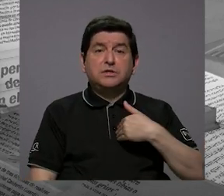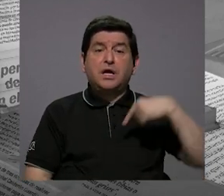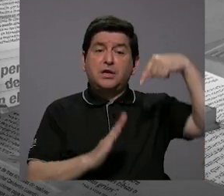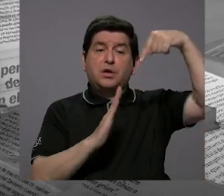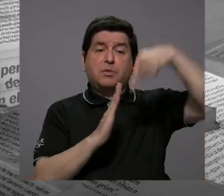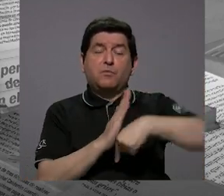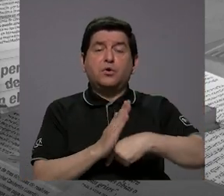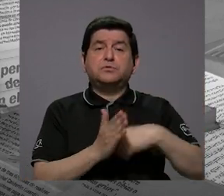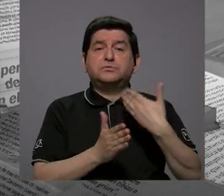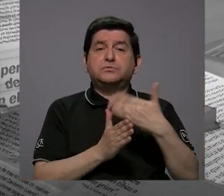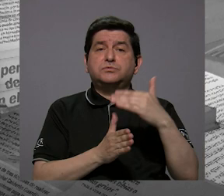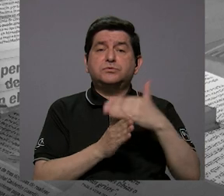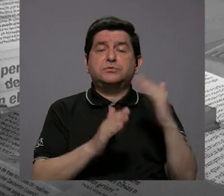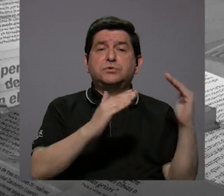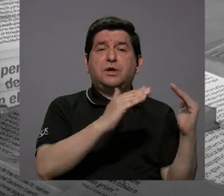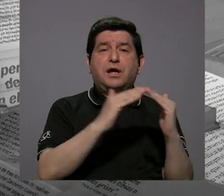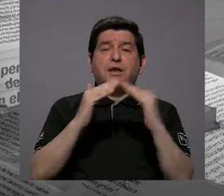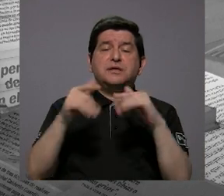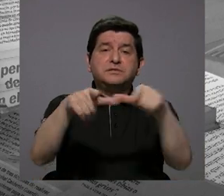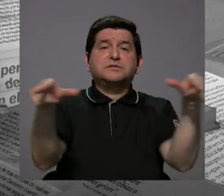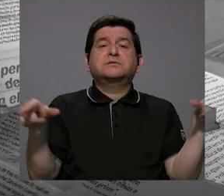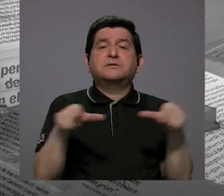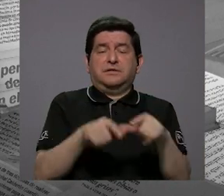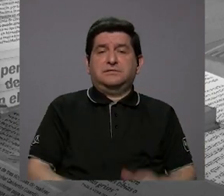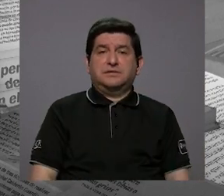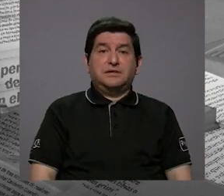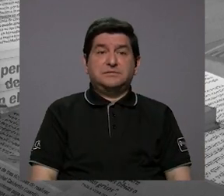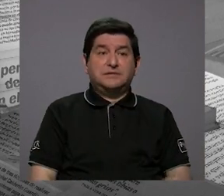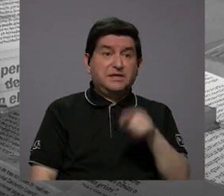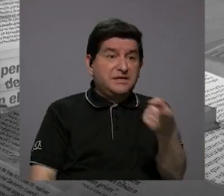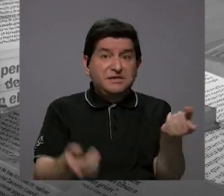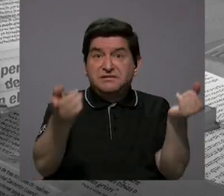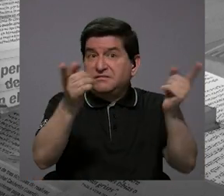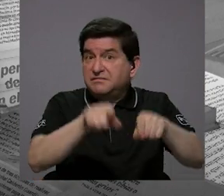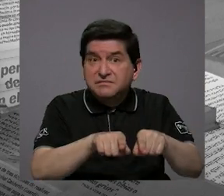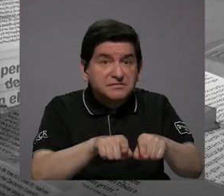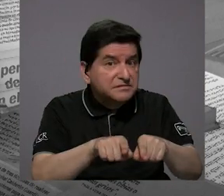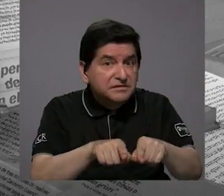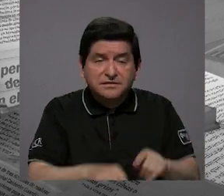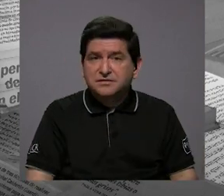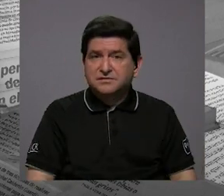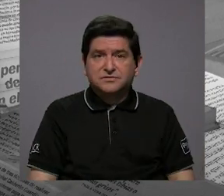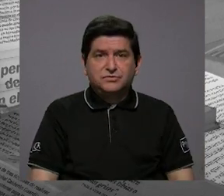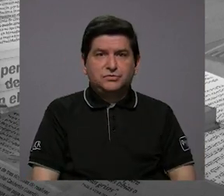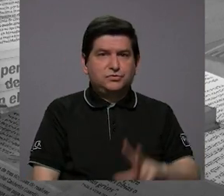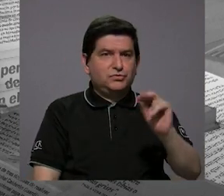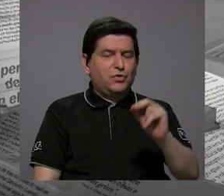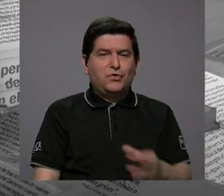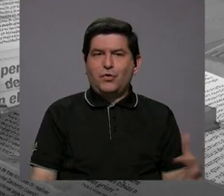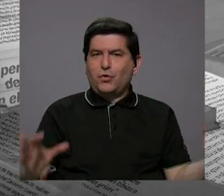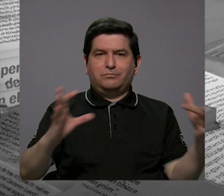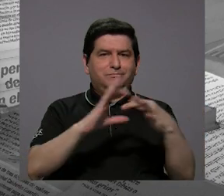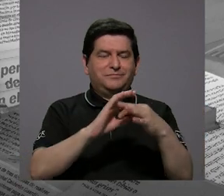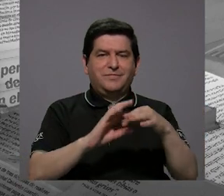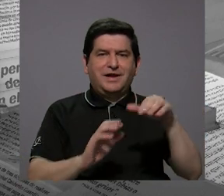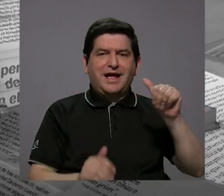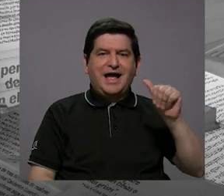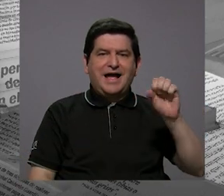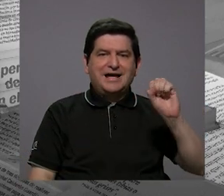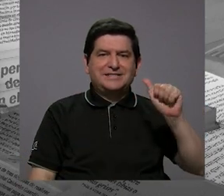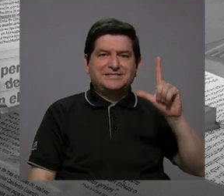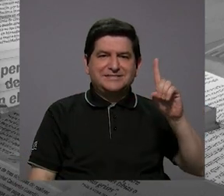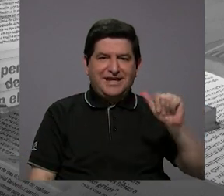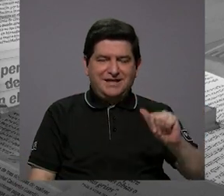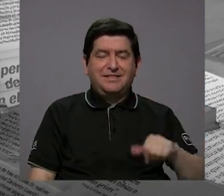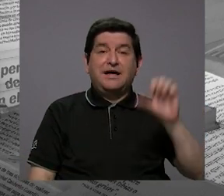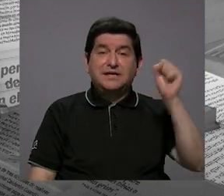tienen sus pozos para abastecer las casas que están ahí y no están con la afiliación de asadas,